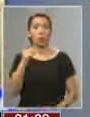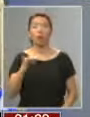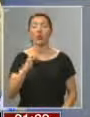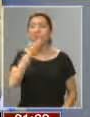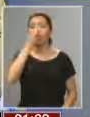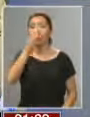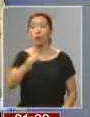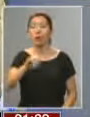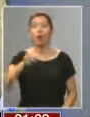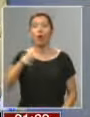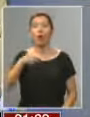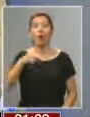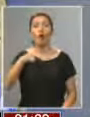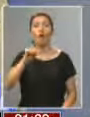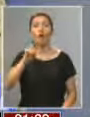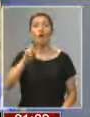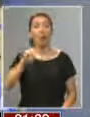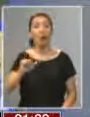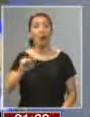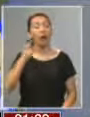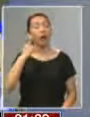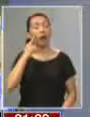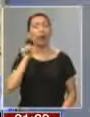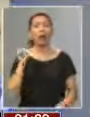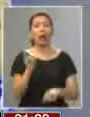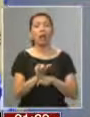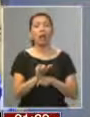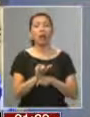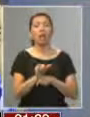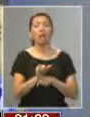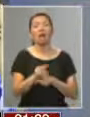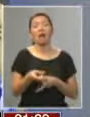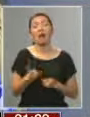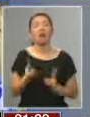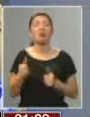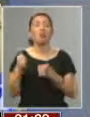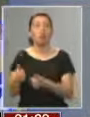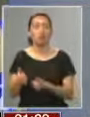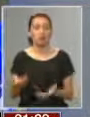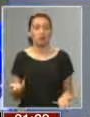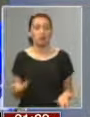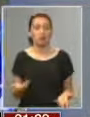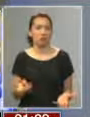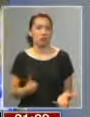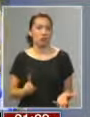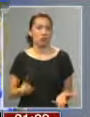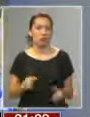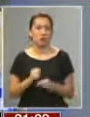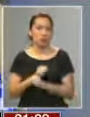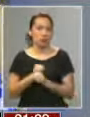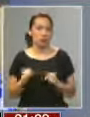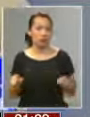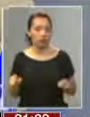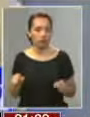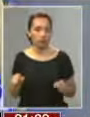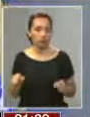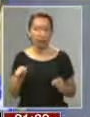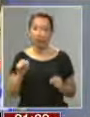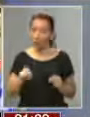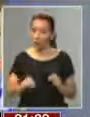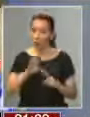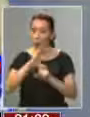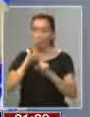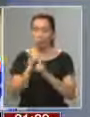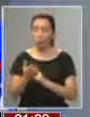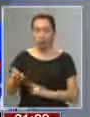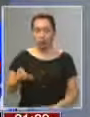dicho que Jovino Novoa, ah, si estafó para el partido, está bien. Por favor, no es posible. O sea, aquí la cultura